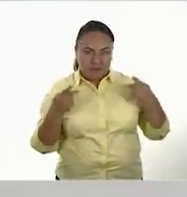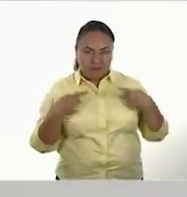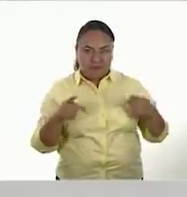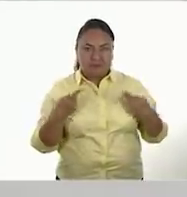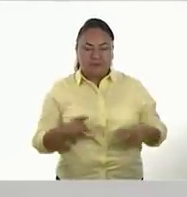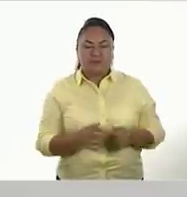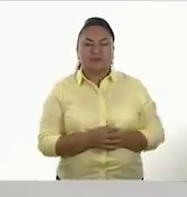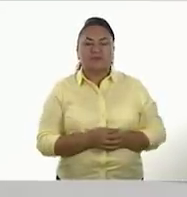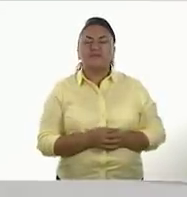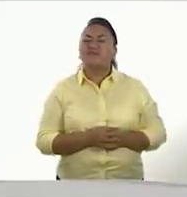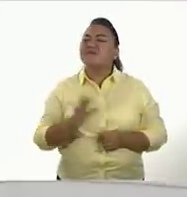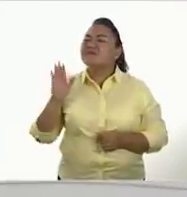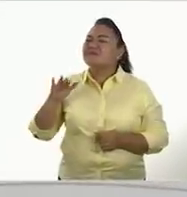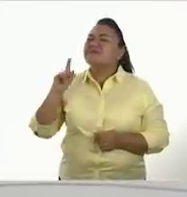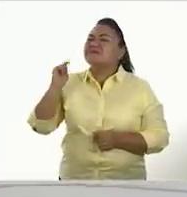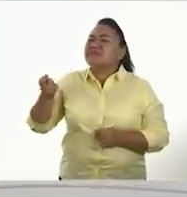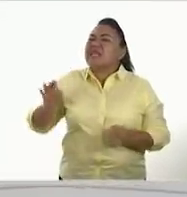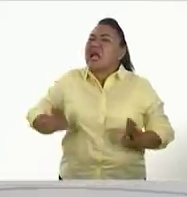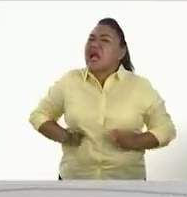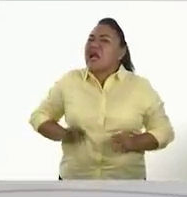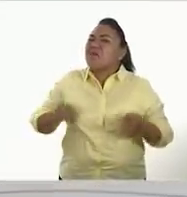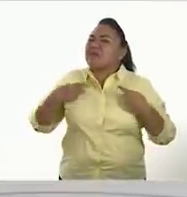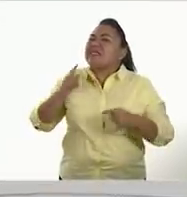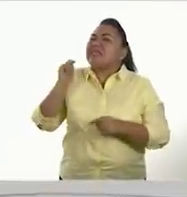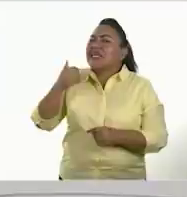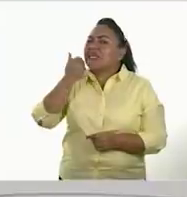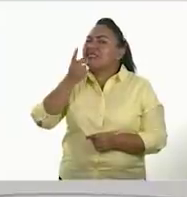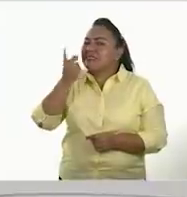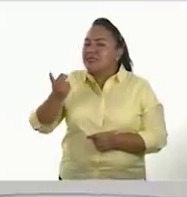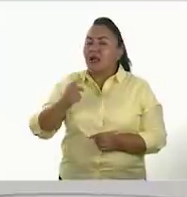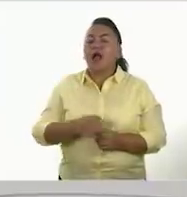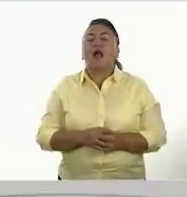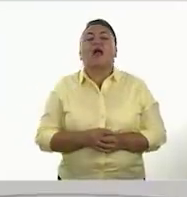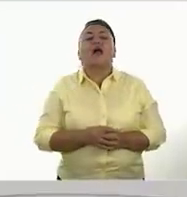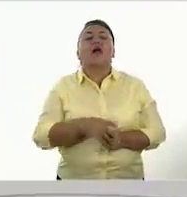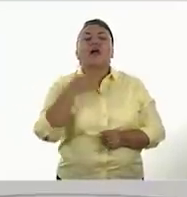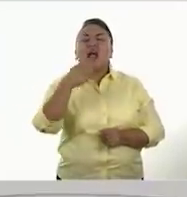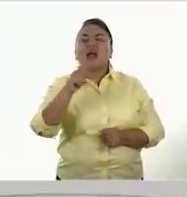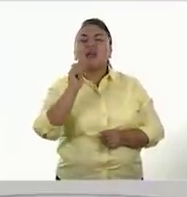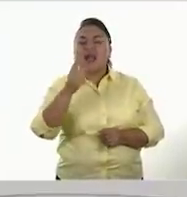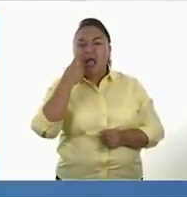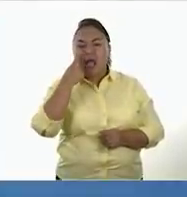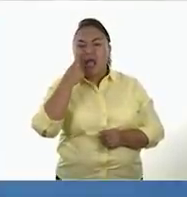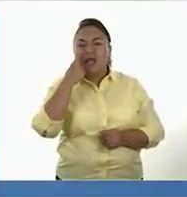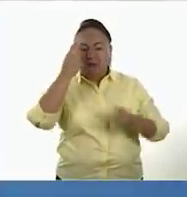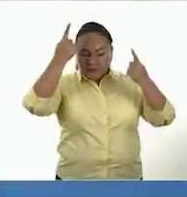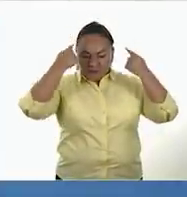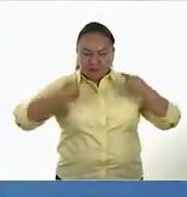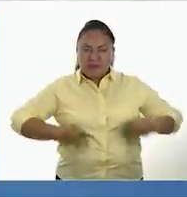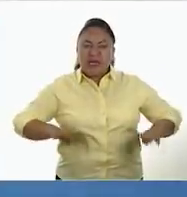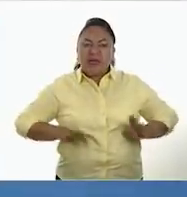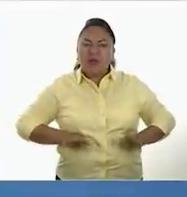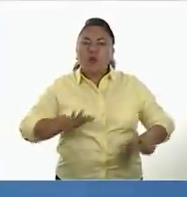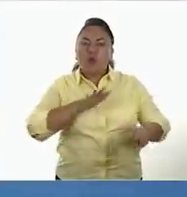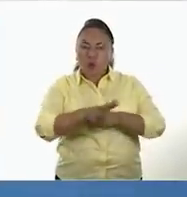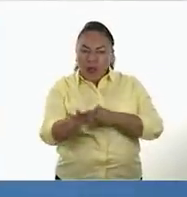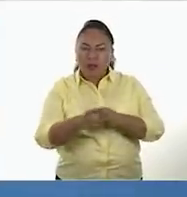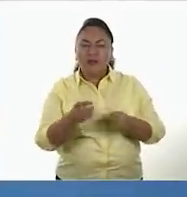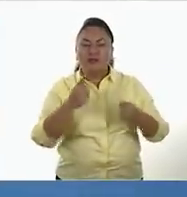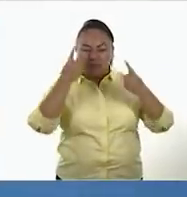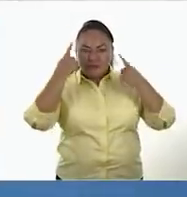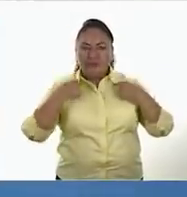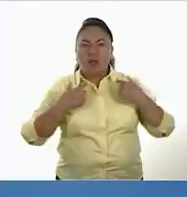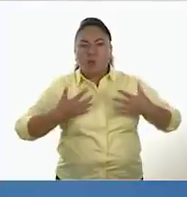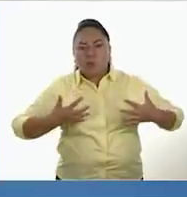¿A qué se refiere con el aspecto del hombre, profesor? Bueno, ¿cómo era el aspecto físico de los nómadas? Ajá. ¿Cómo era